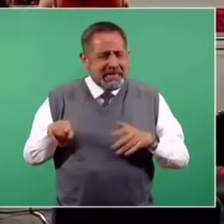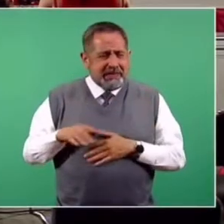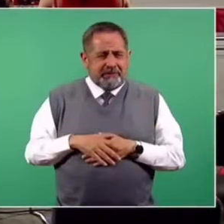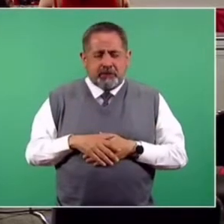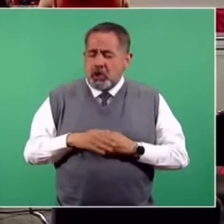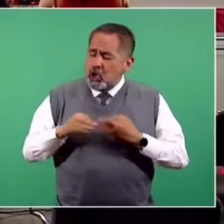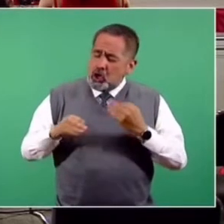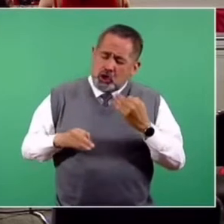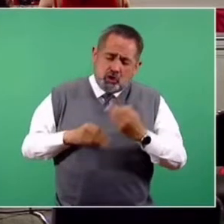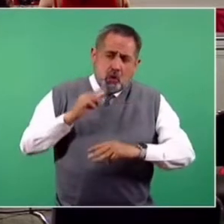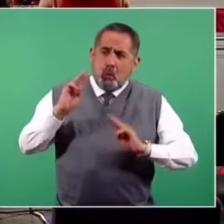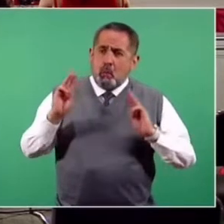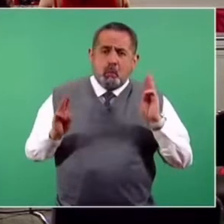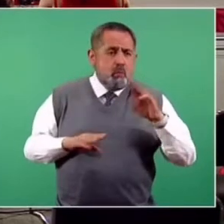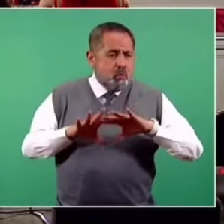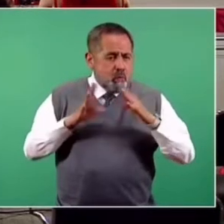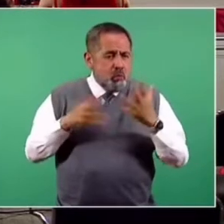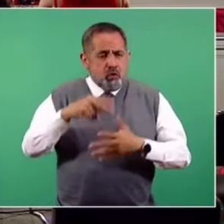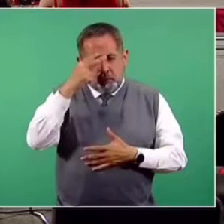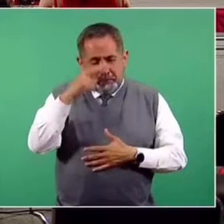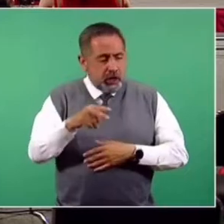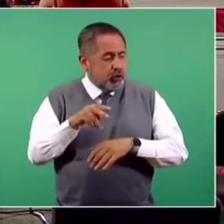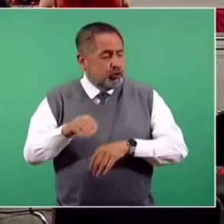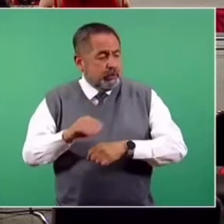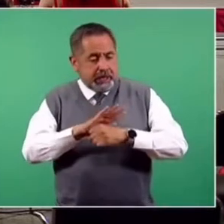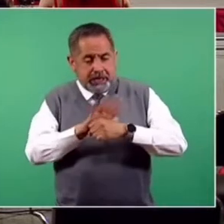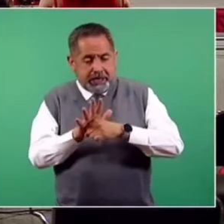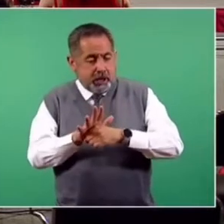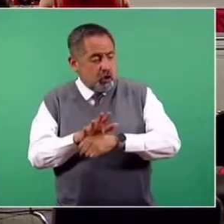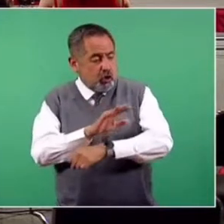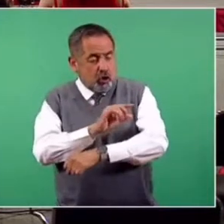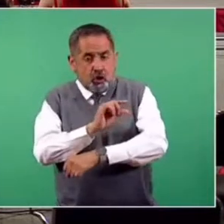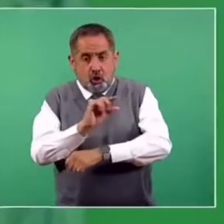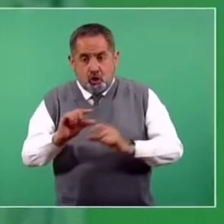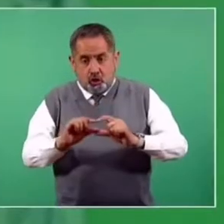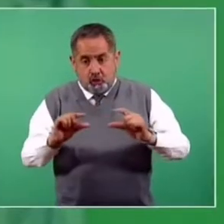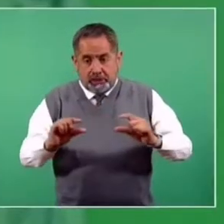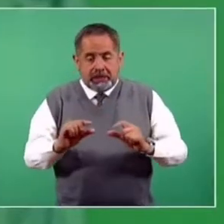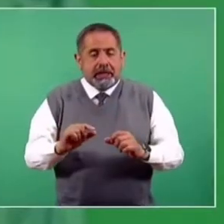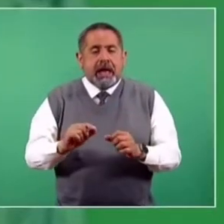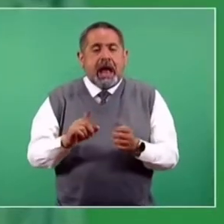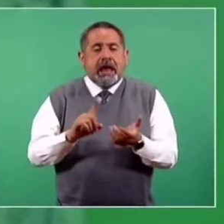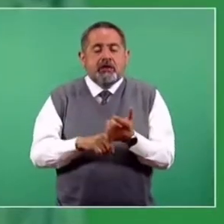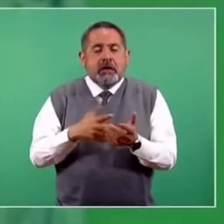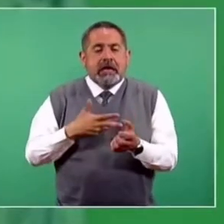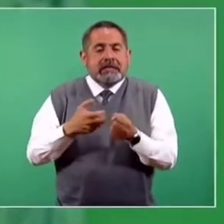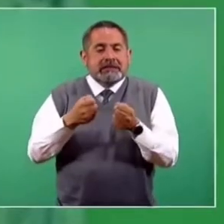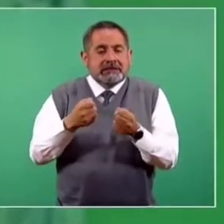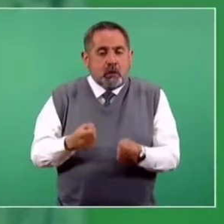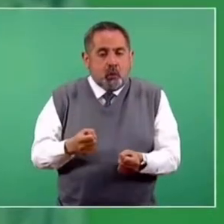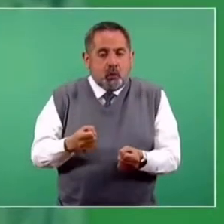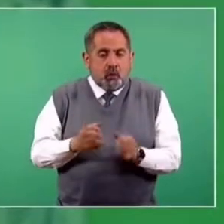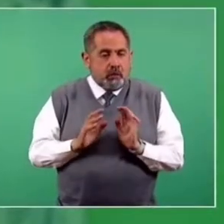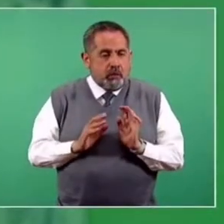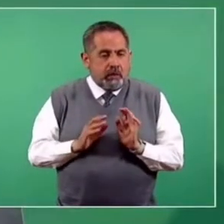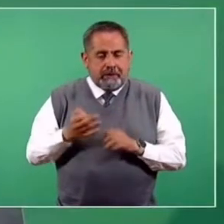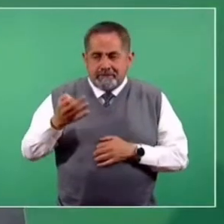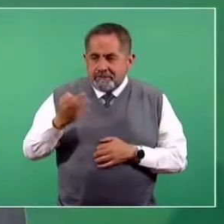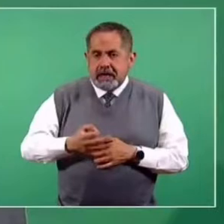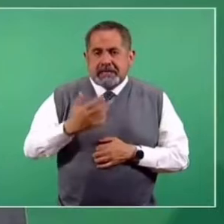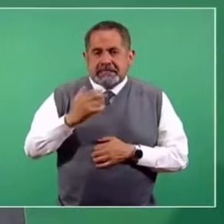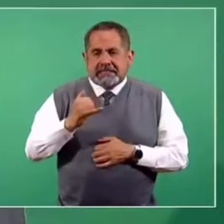las vacunas que se utilizan en México contra COVID-19 son vacunas seguras y son vacunas eficaces,